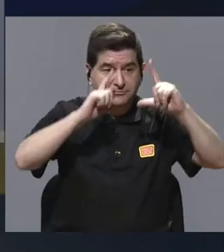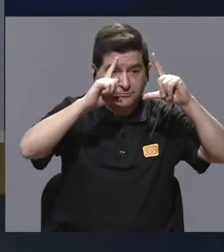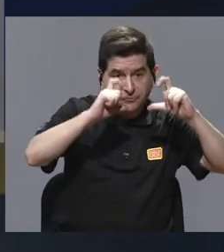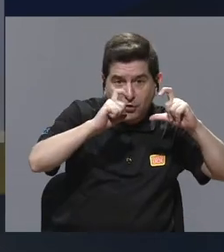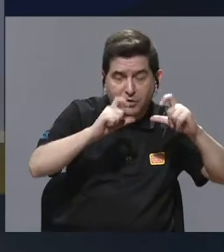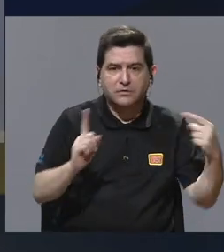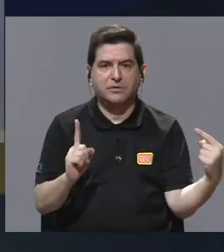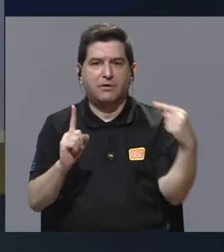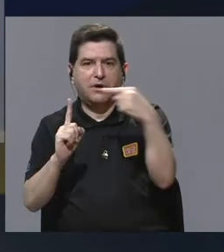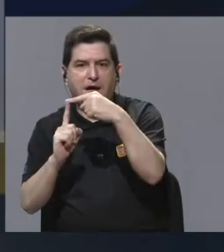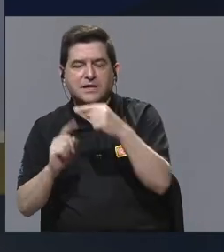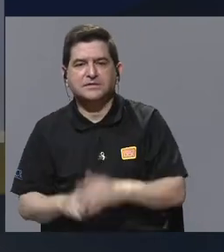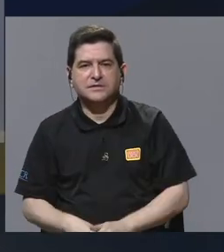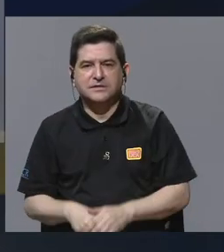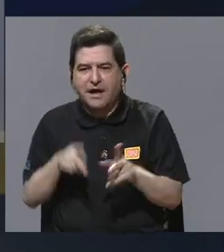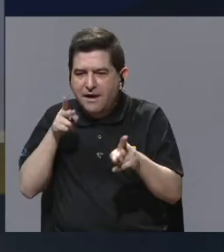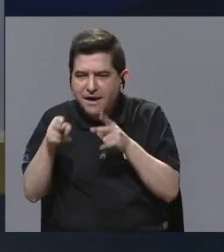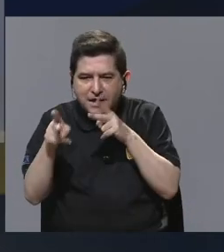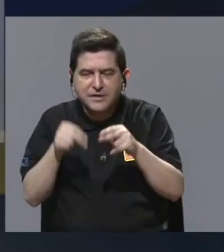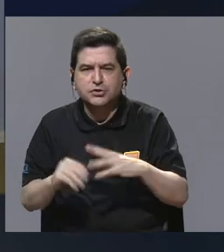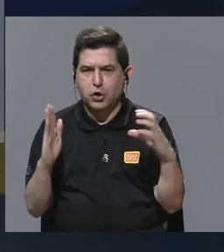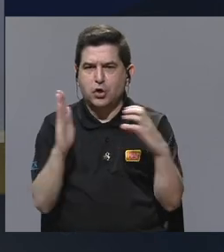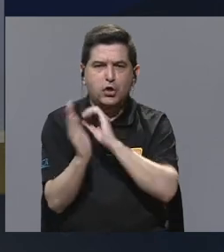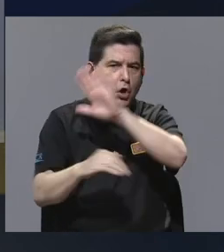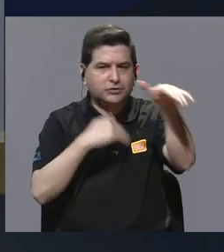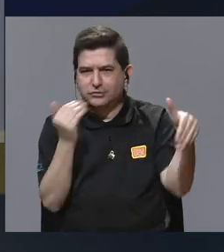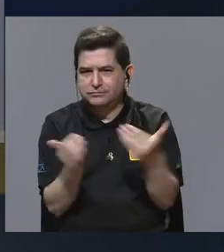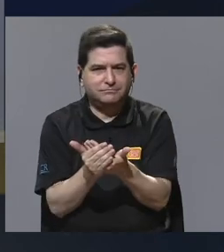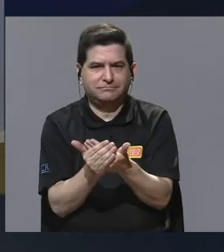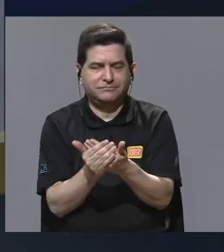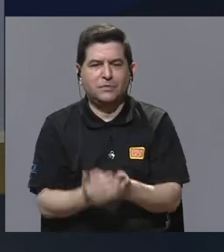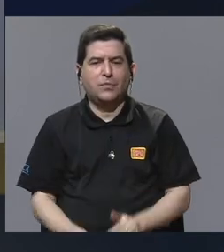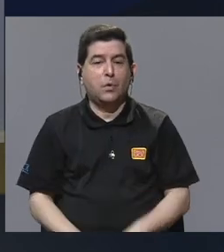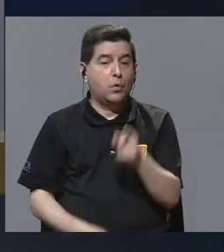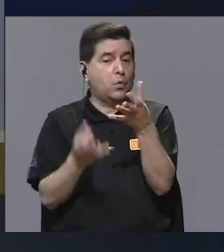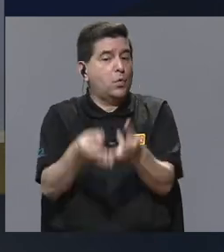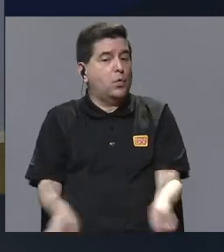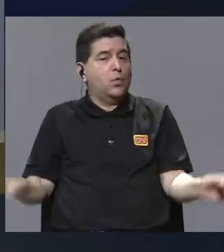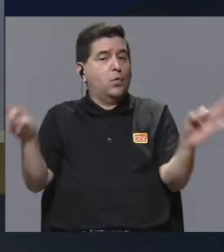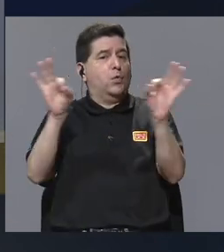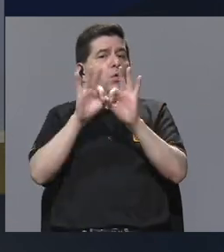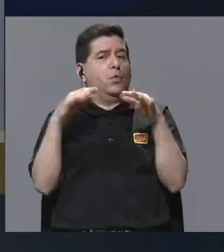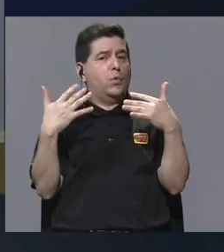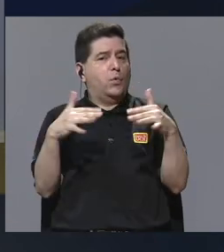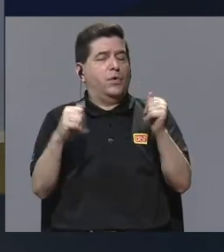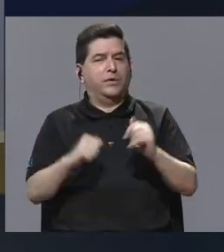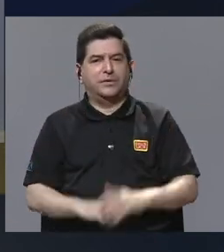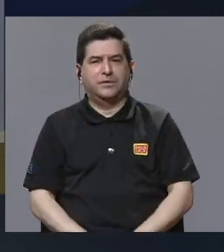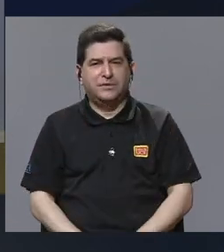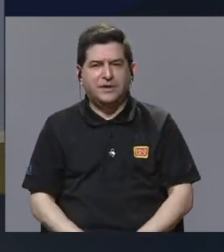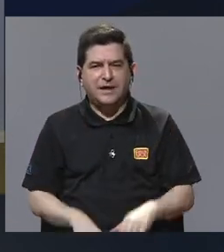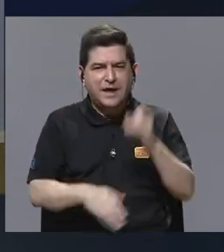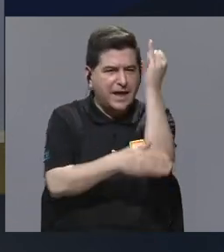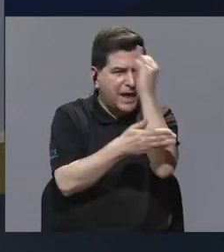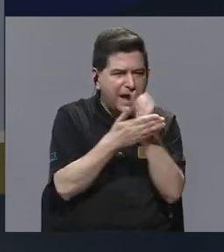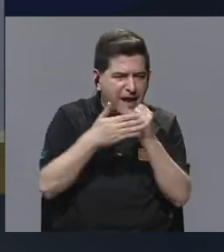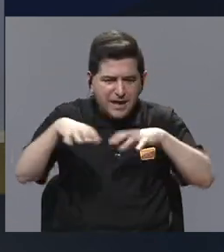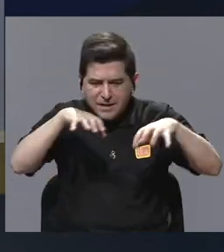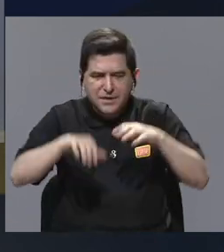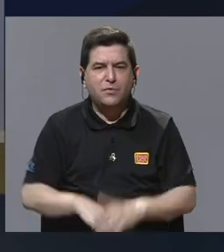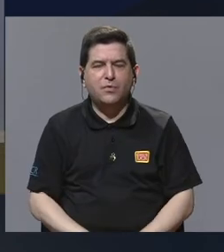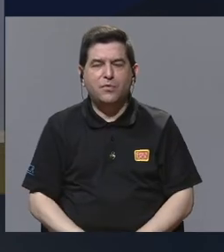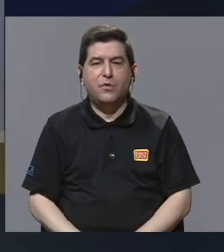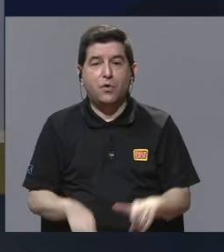hasta la edición, guión, todo fue sumamente importante. La animación, el diseño gráfico, creo que